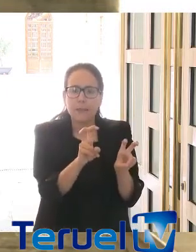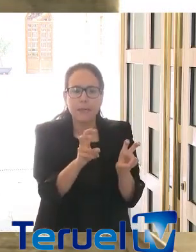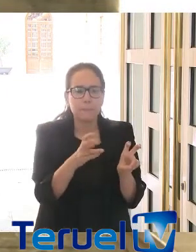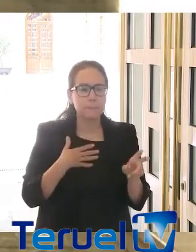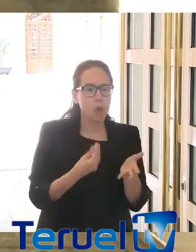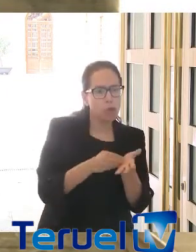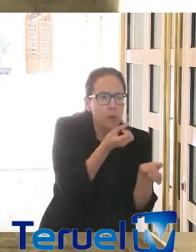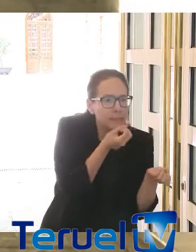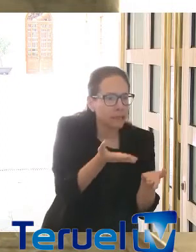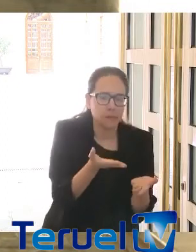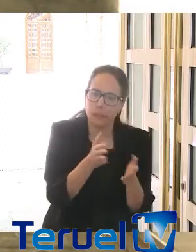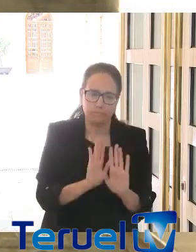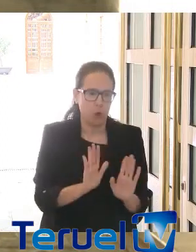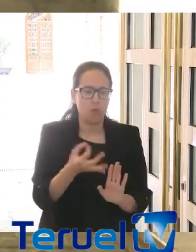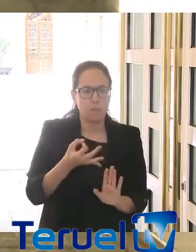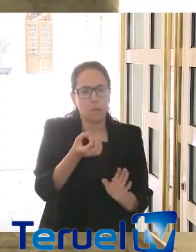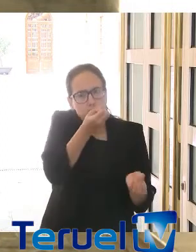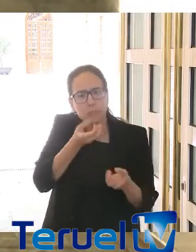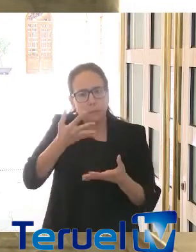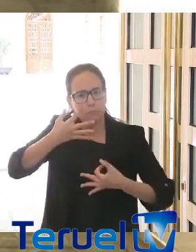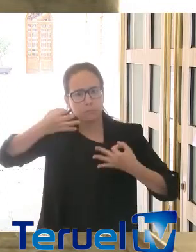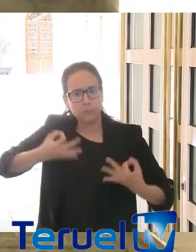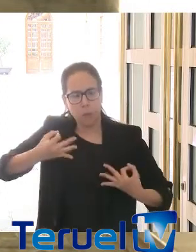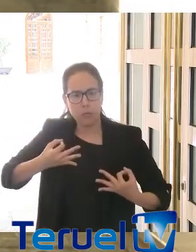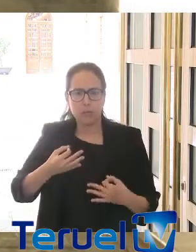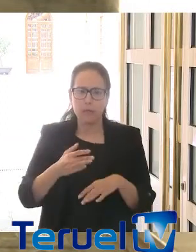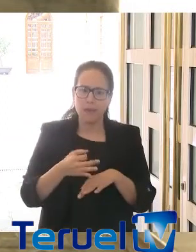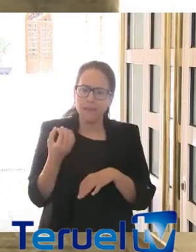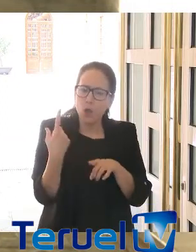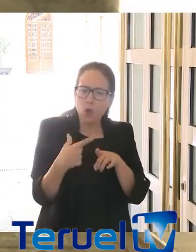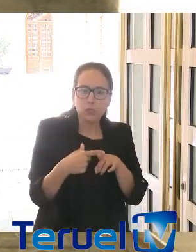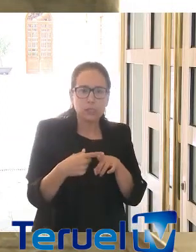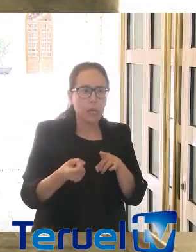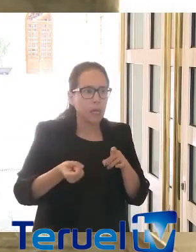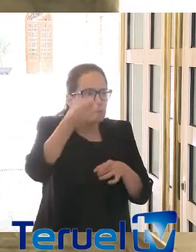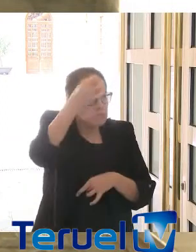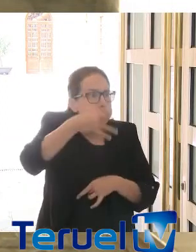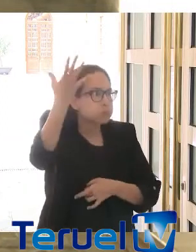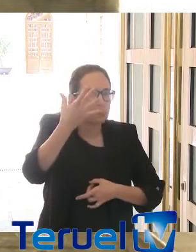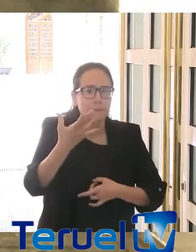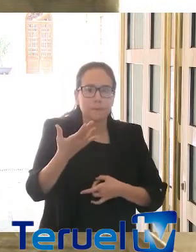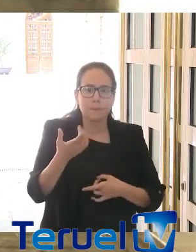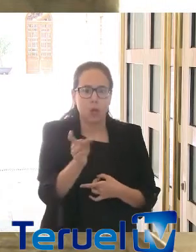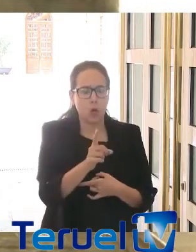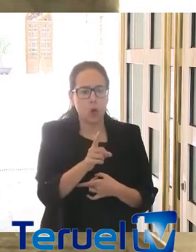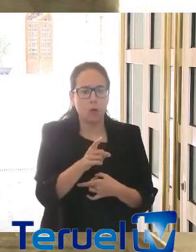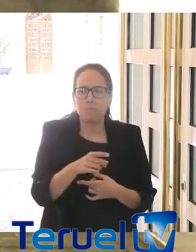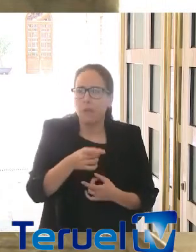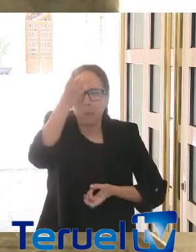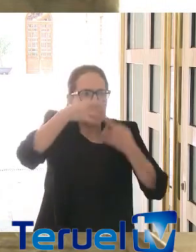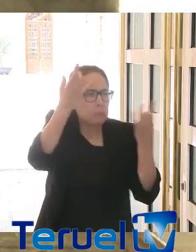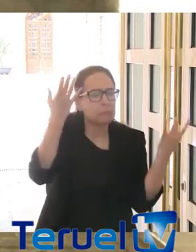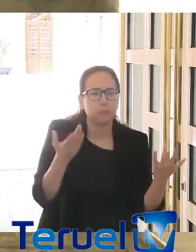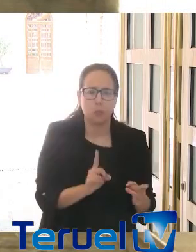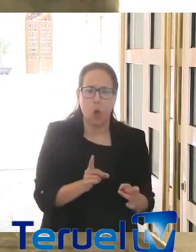transmitir incertidumbres, tenemos que transmitir certezas, tenemos que dejar a un lado todo lo que suponga improvisación y, por supuesto, ocurrencias. Es la hora